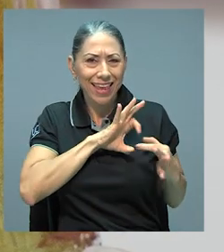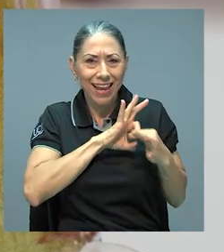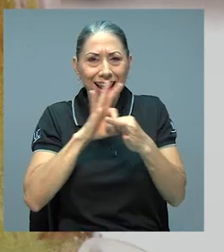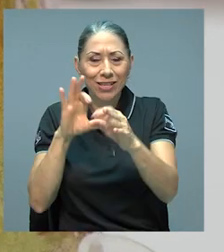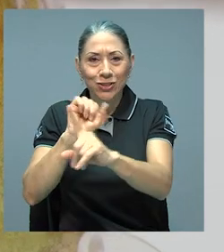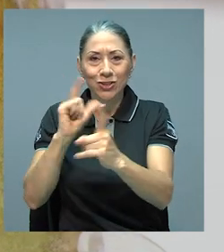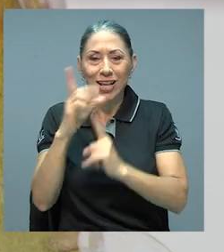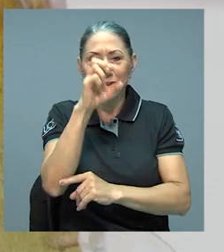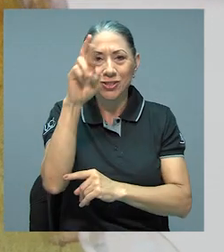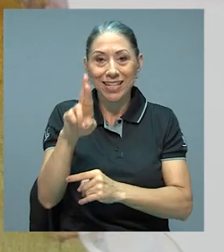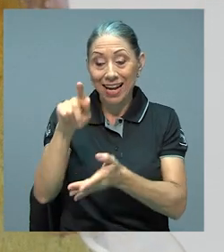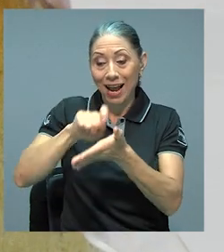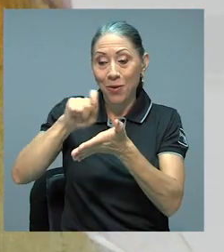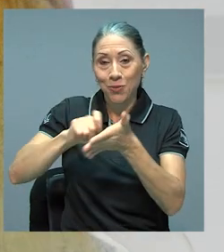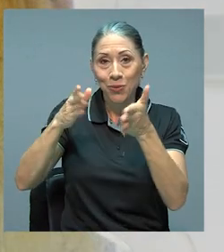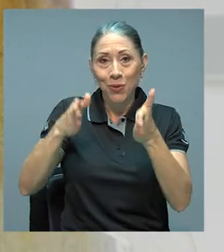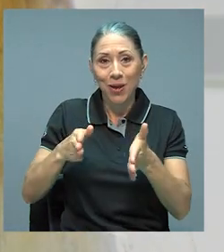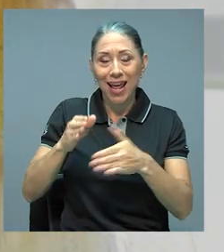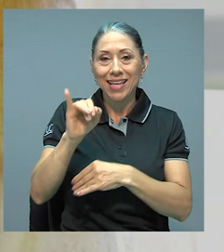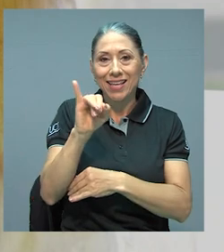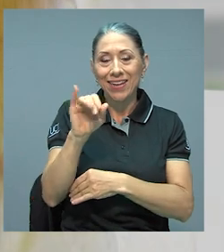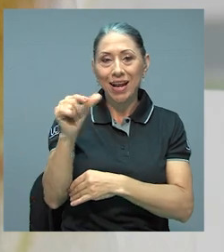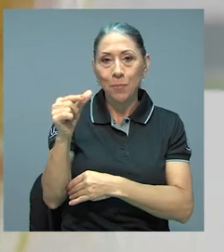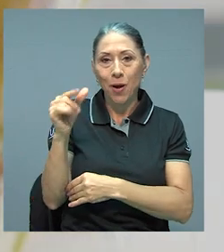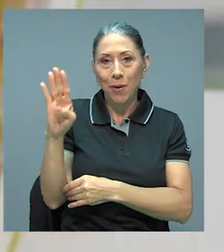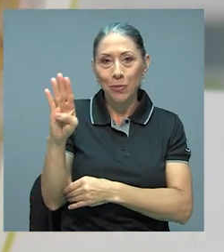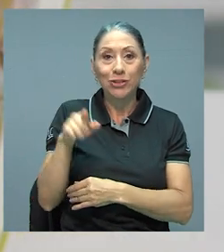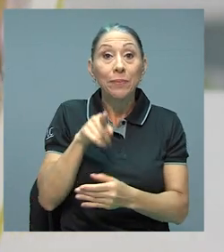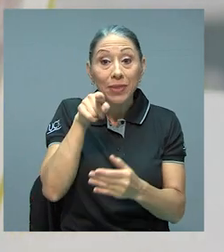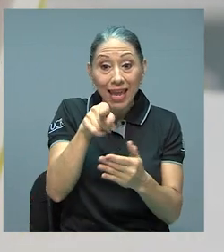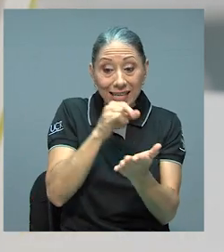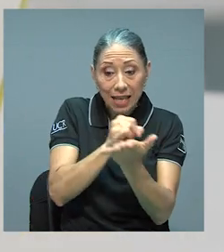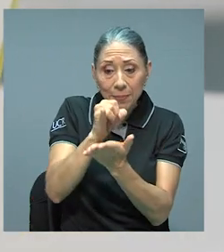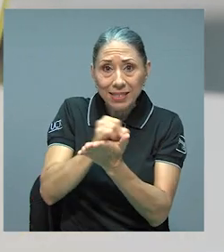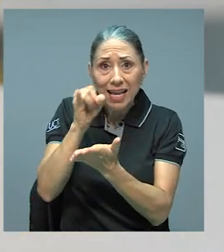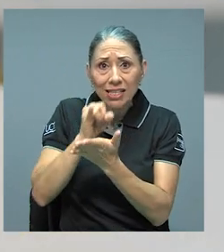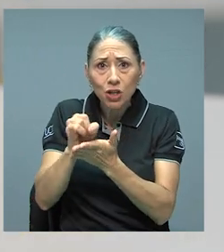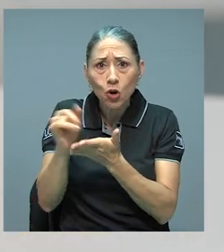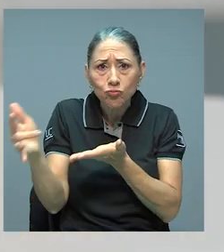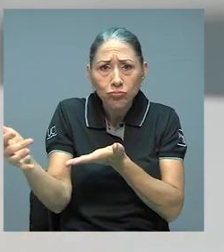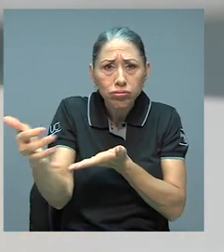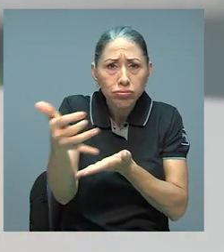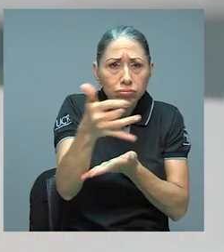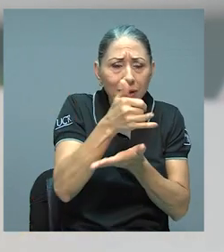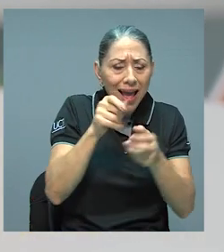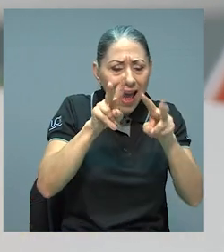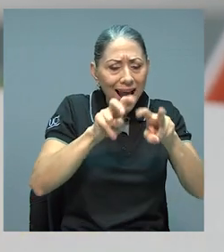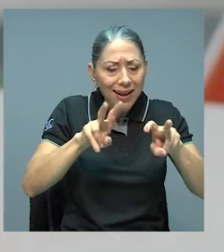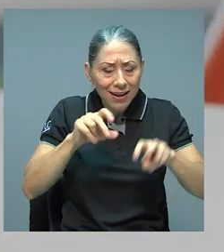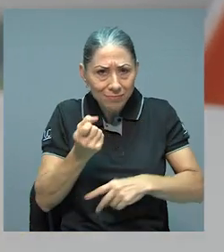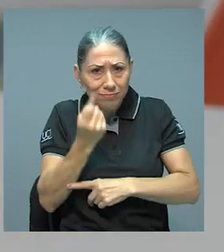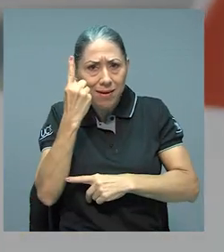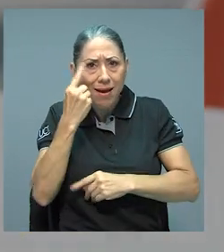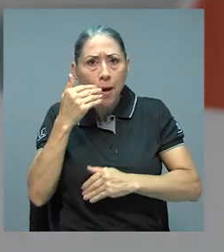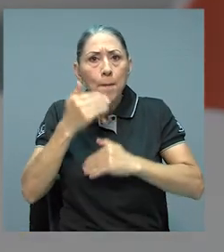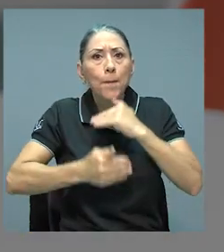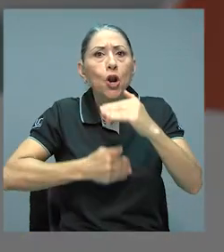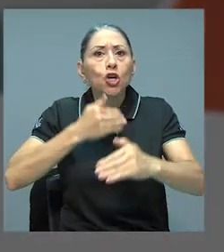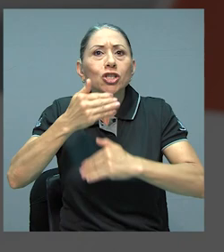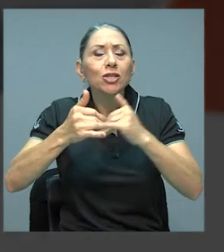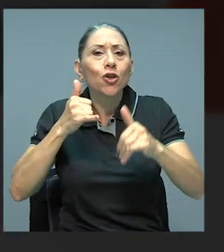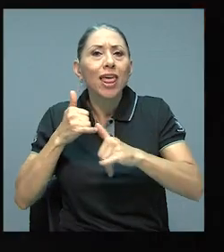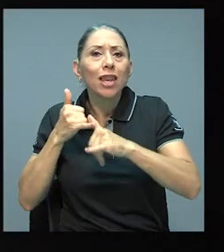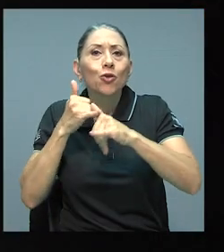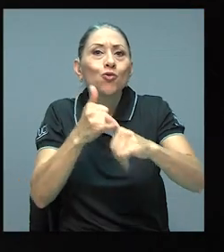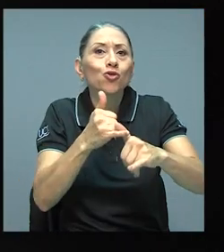la autora Isabel Gamboa Barbosa. En esta investigación se hace un recuento, análisis e interpretación del proceso